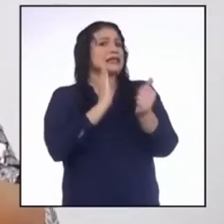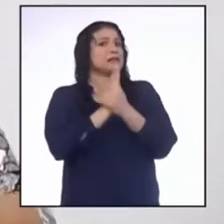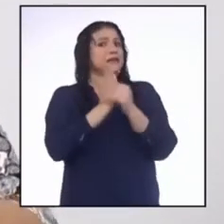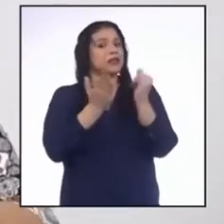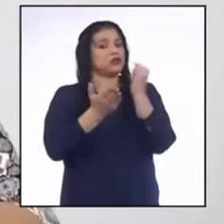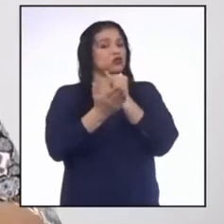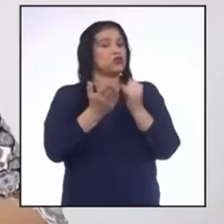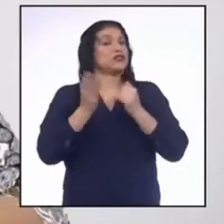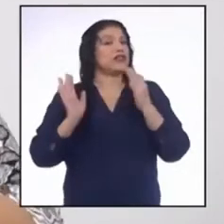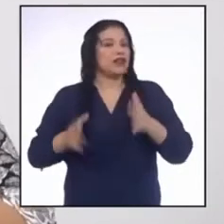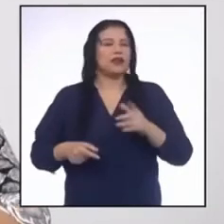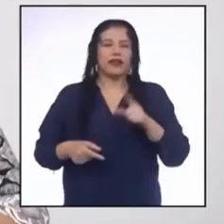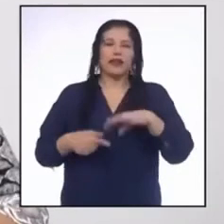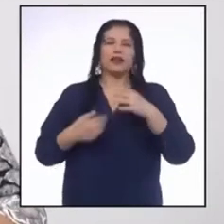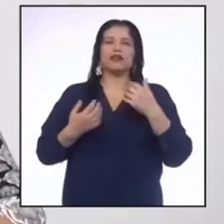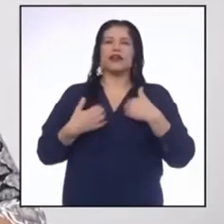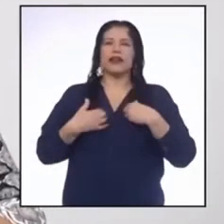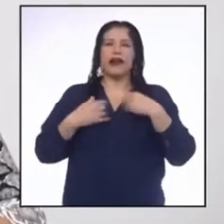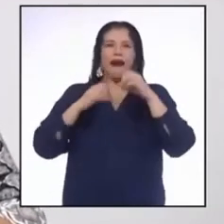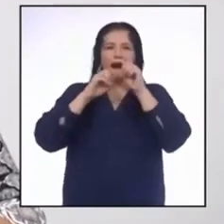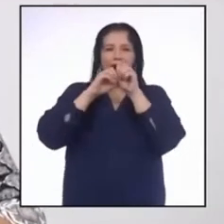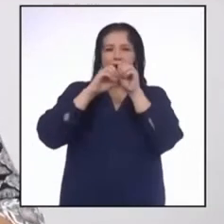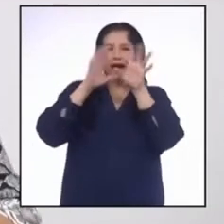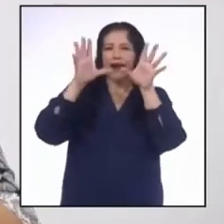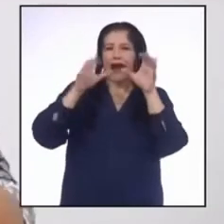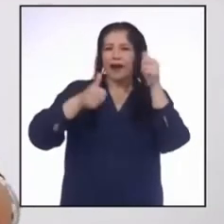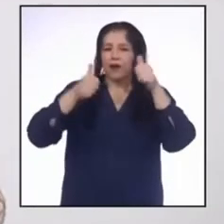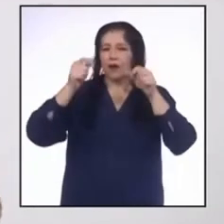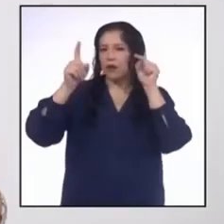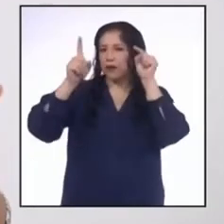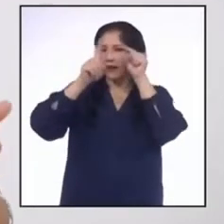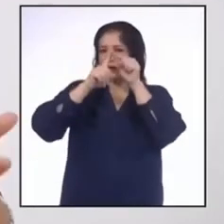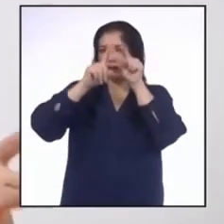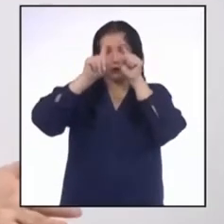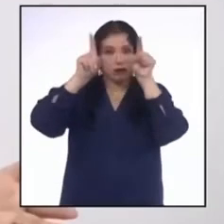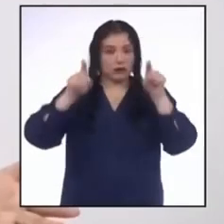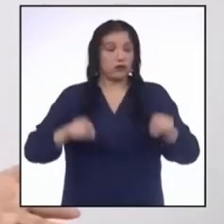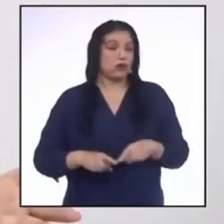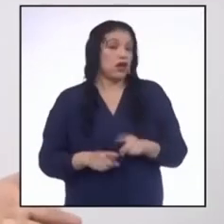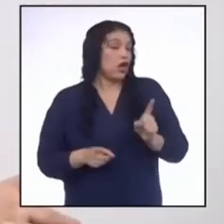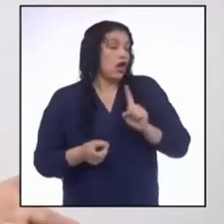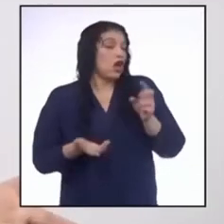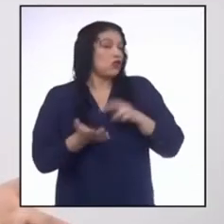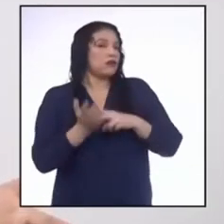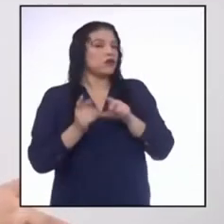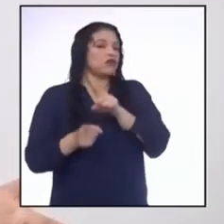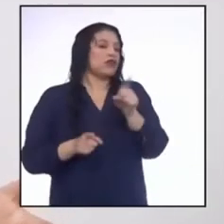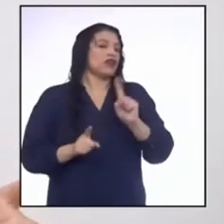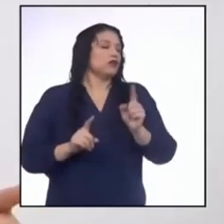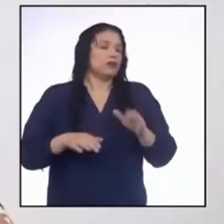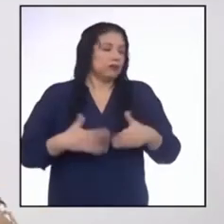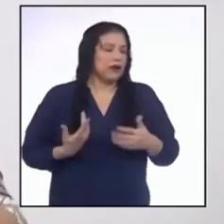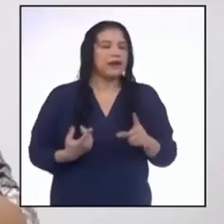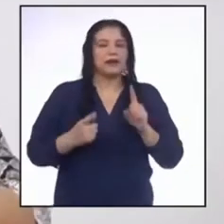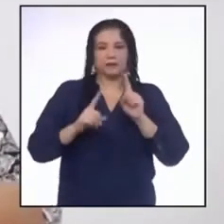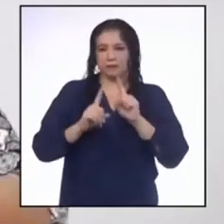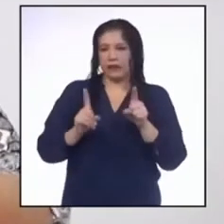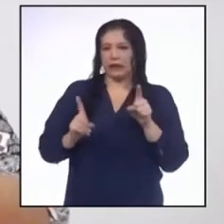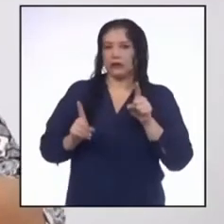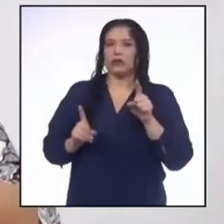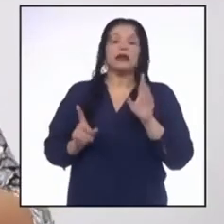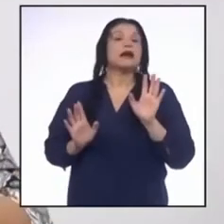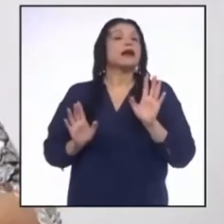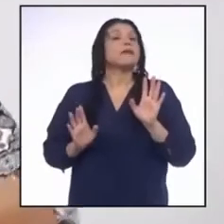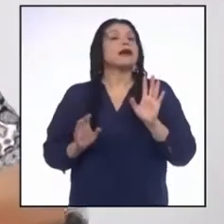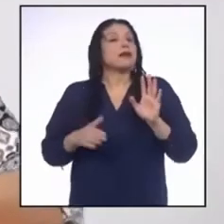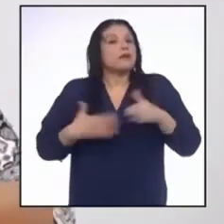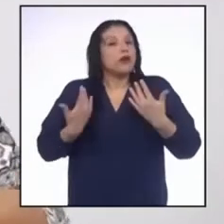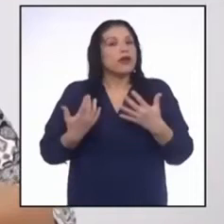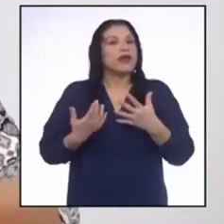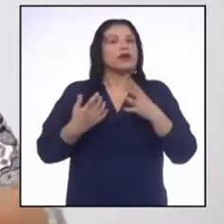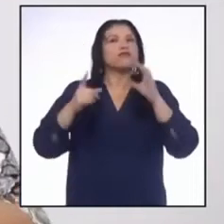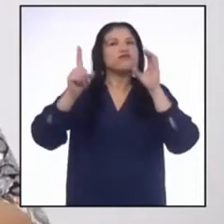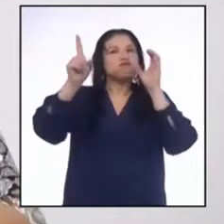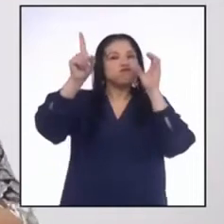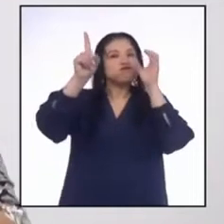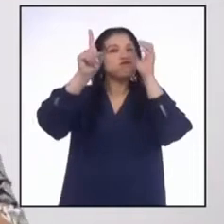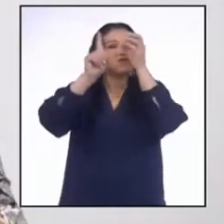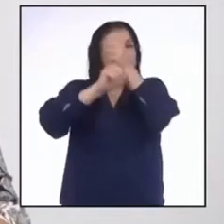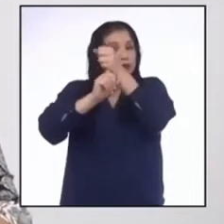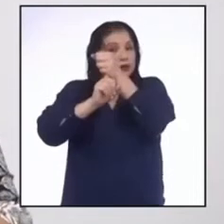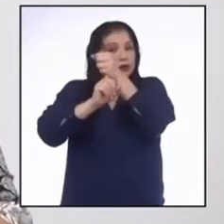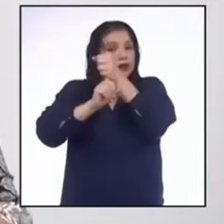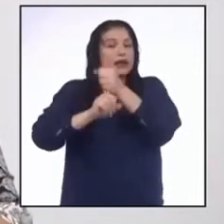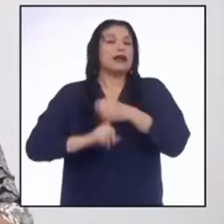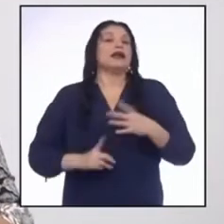tienen muy clara la intención del afiche. No digo que ustedes no puedan hacerlos, sino que para lograr nuestro